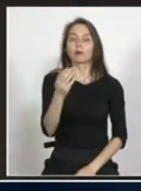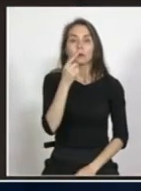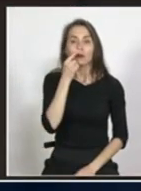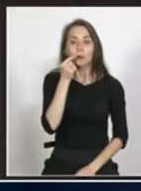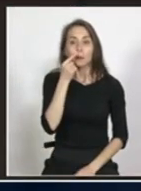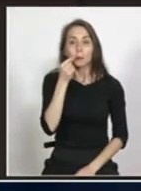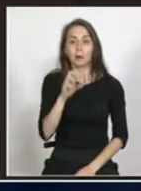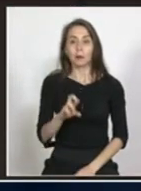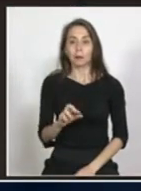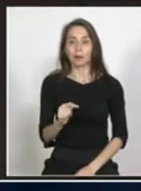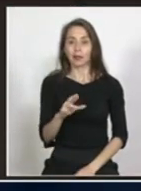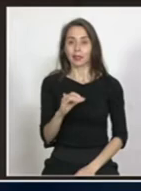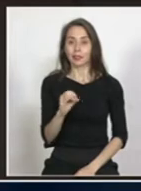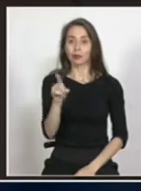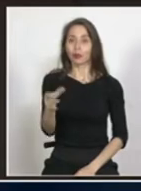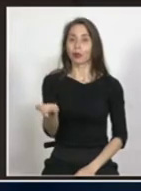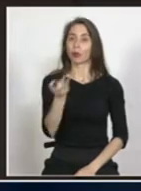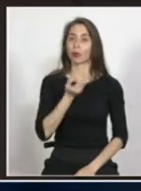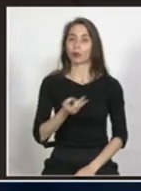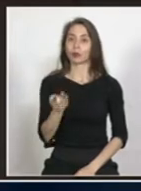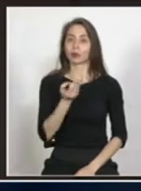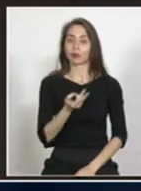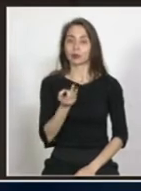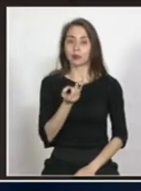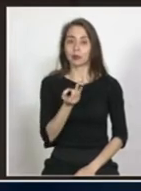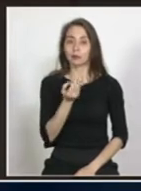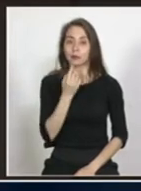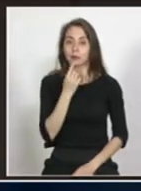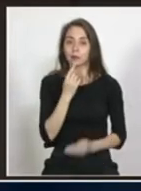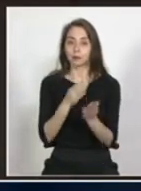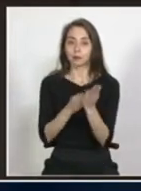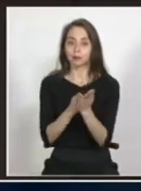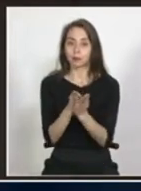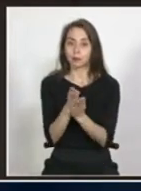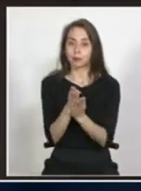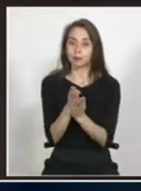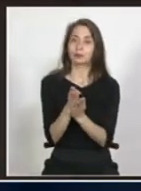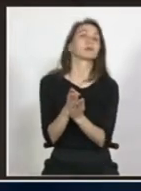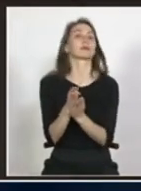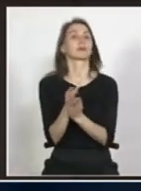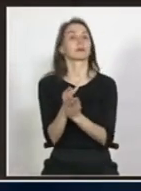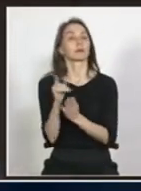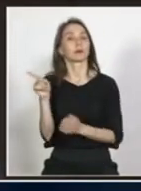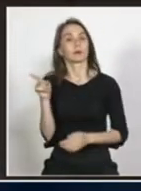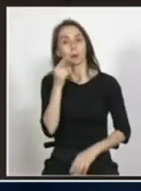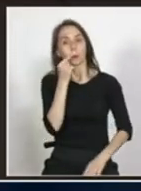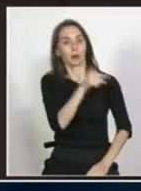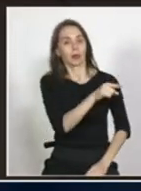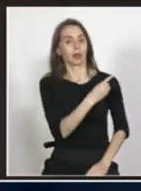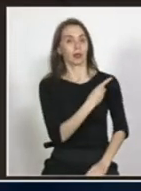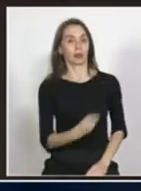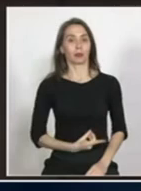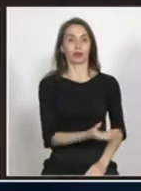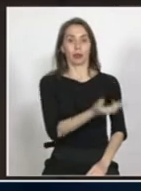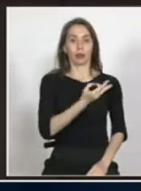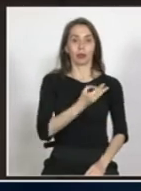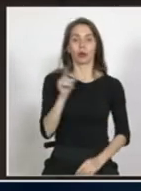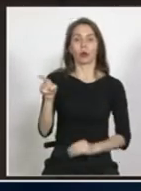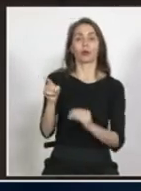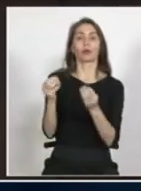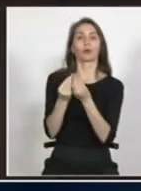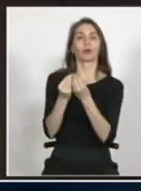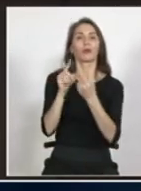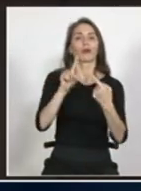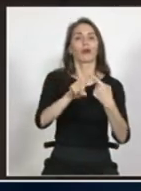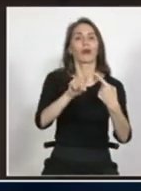Patricio, quisiera que tú nos contaras, el fondo, partiendo un poco, conectándolo con lo que está enseñando el diputado. Ustedes tienen mucho contacto